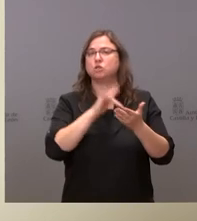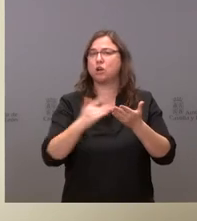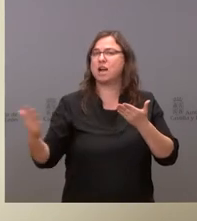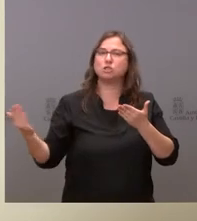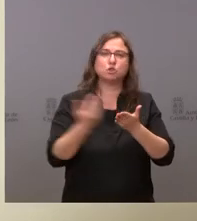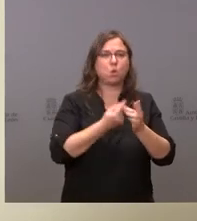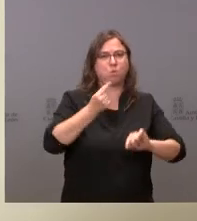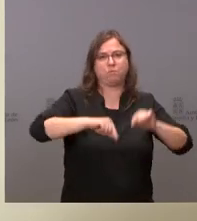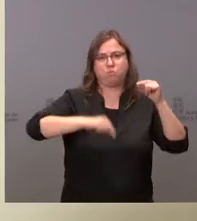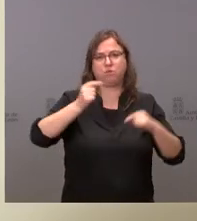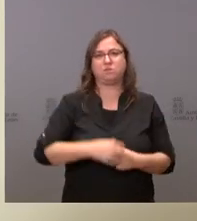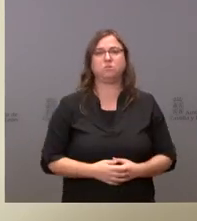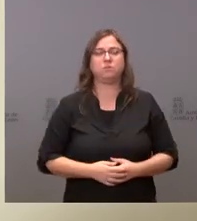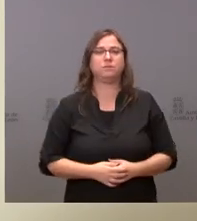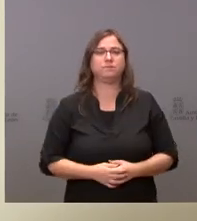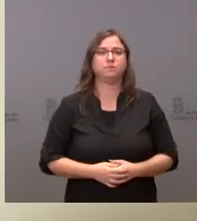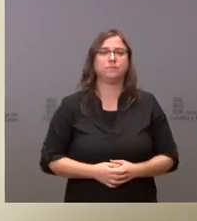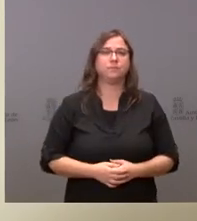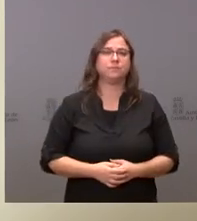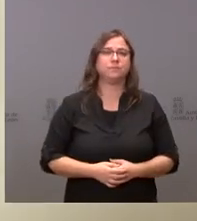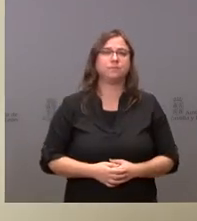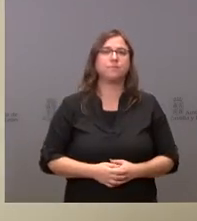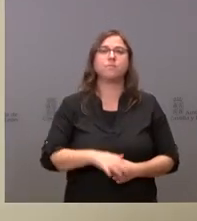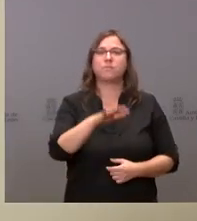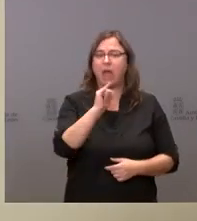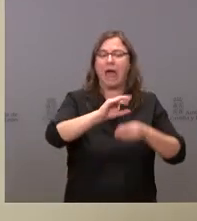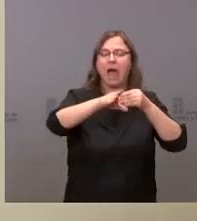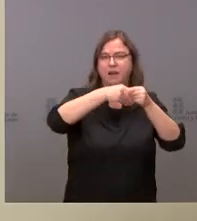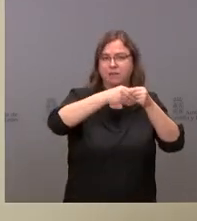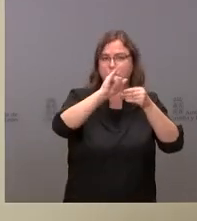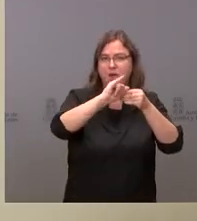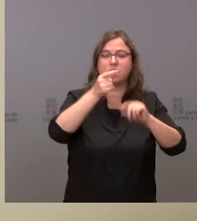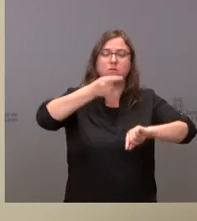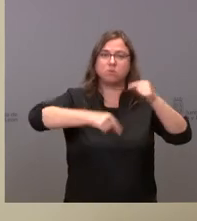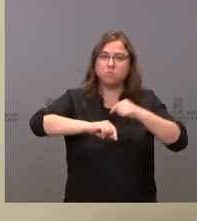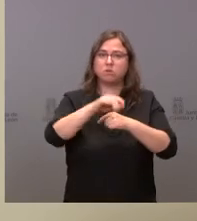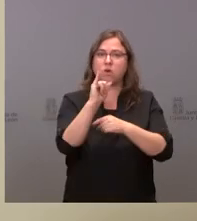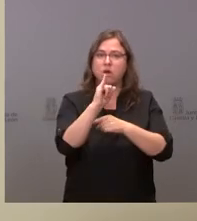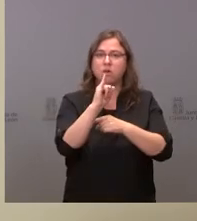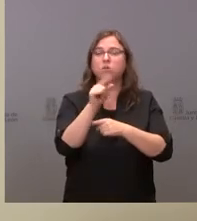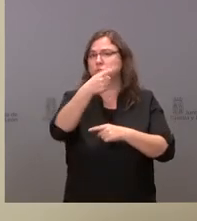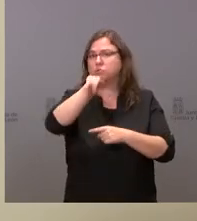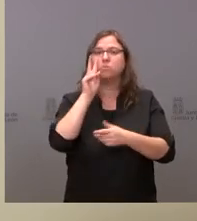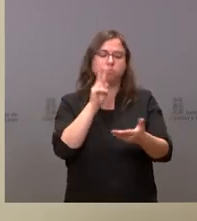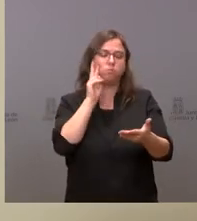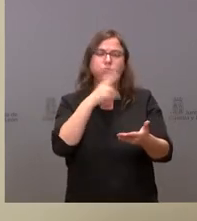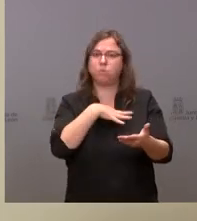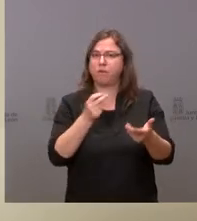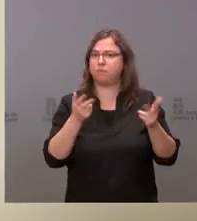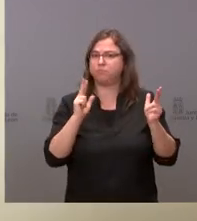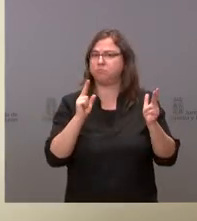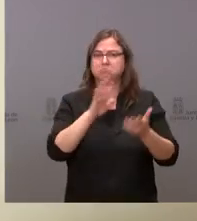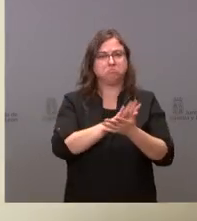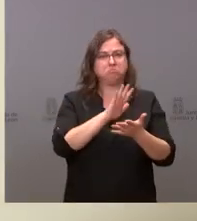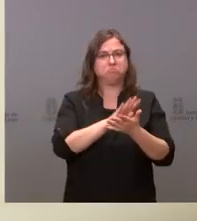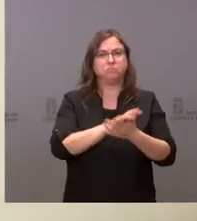presupuesto estarán en el anexo están en los presupuestos y podrán verlas con